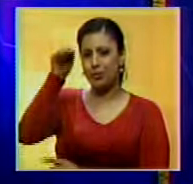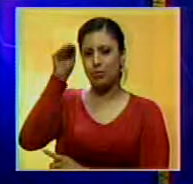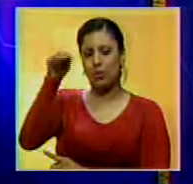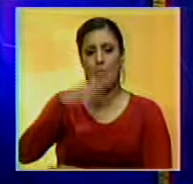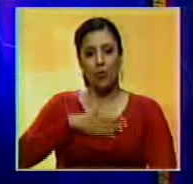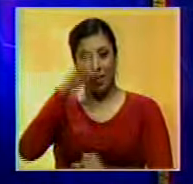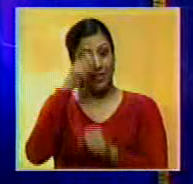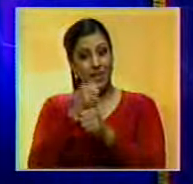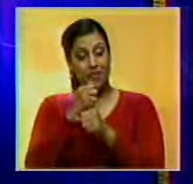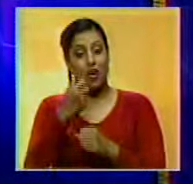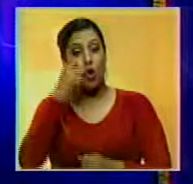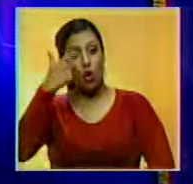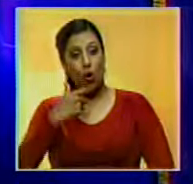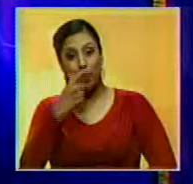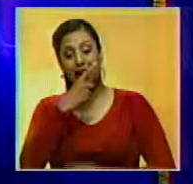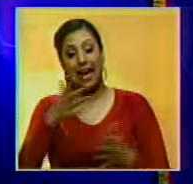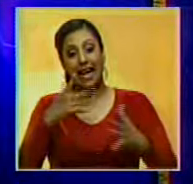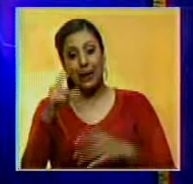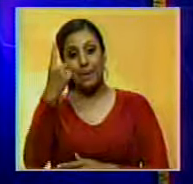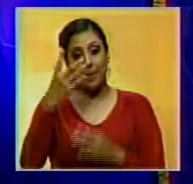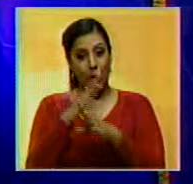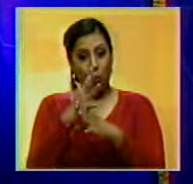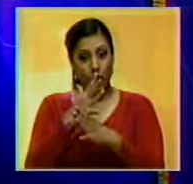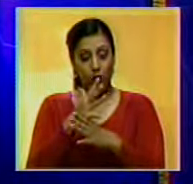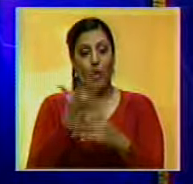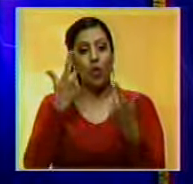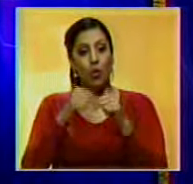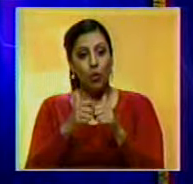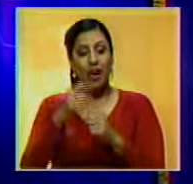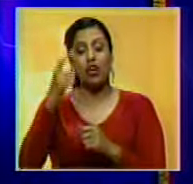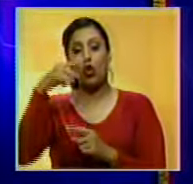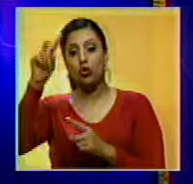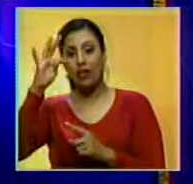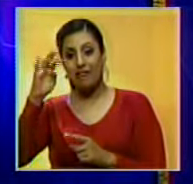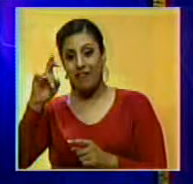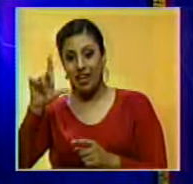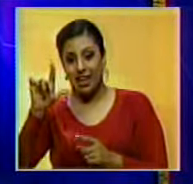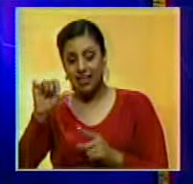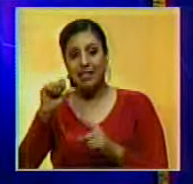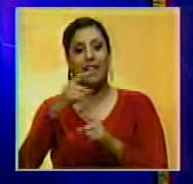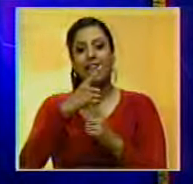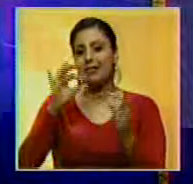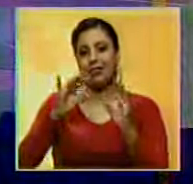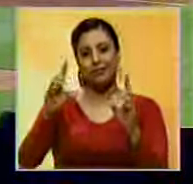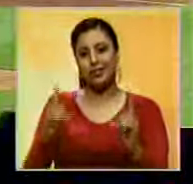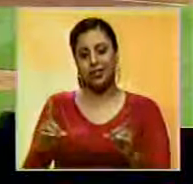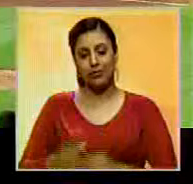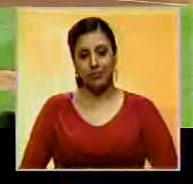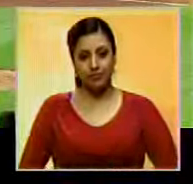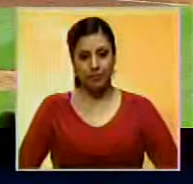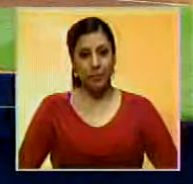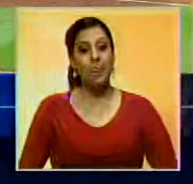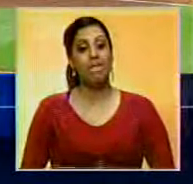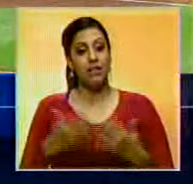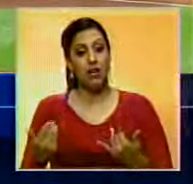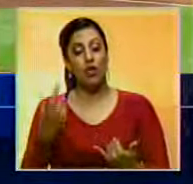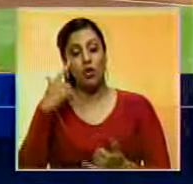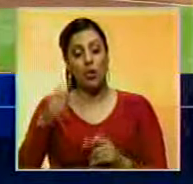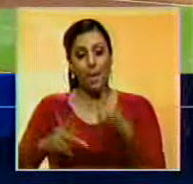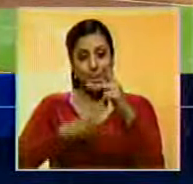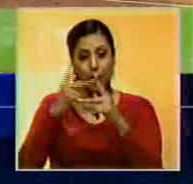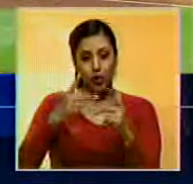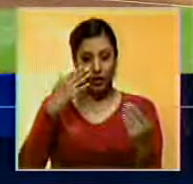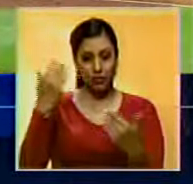en una jornada en la que Germán Márquez ganó su primer juego de la campaña y Félix Hernández se fue sin decisiones. Iniciamos en